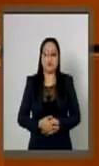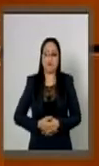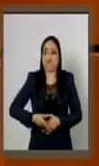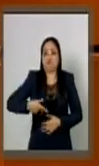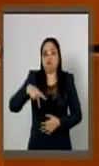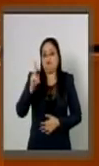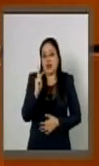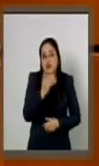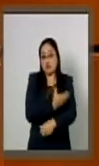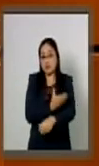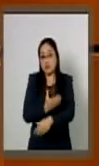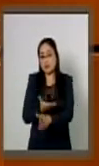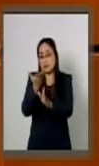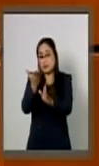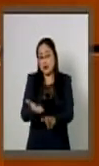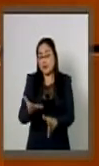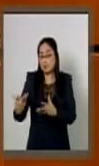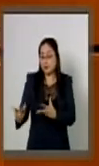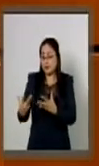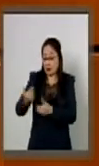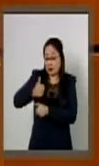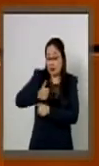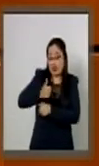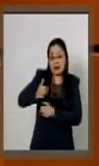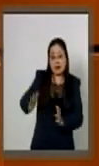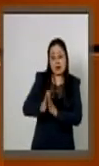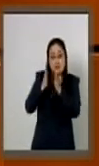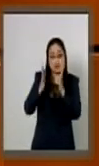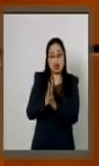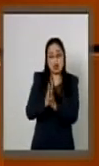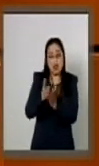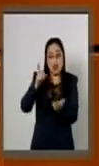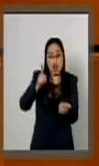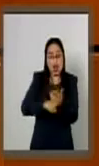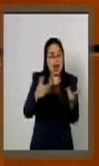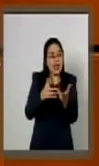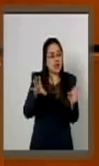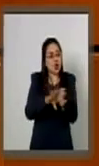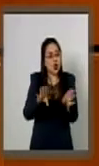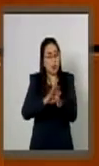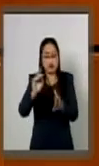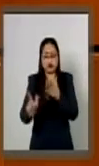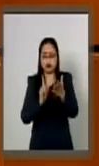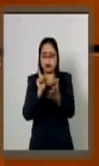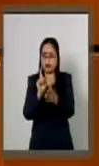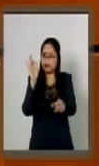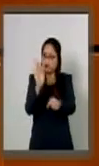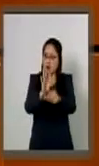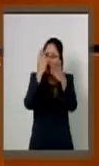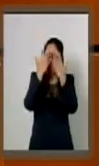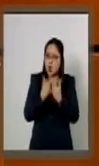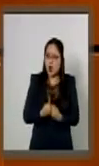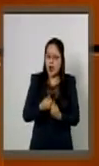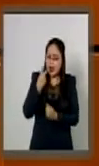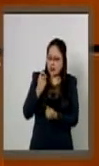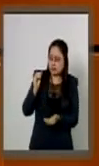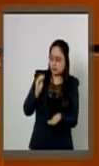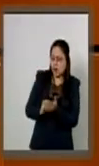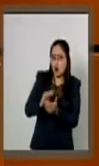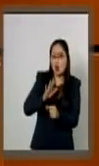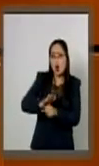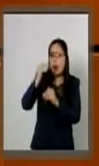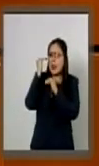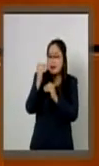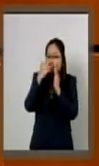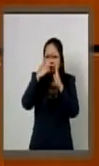compañeros, su participación se ha dado sin contar con un marco jurídico que delimite sus funciones,